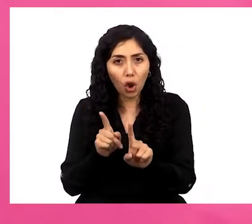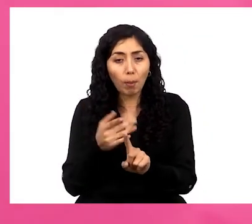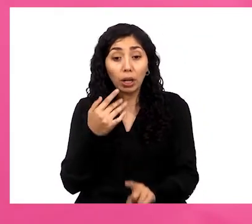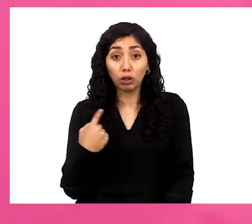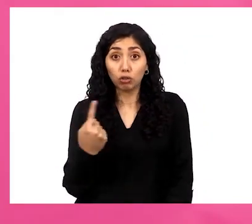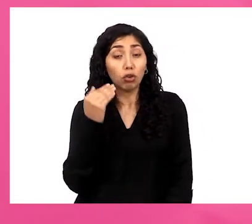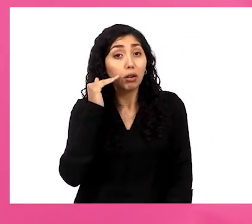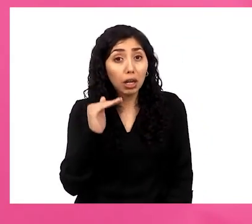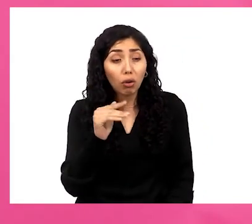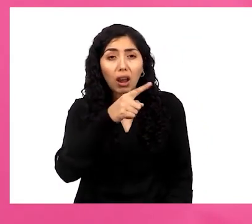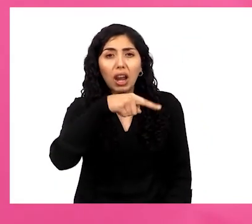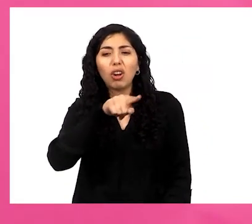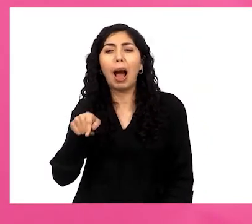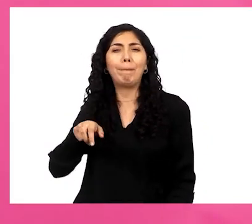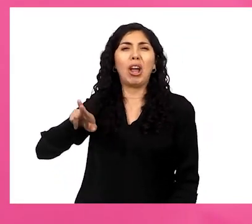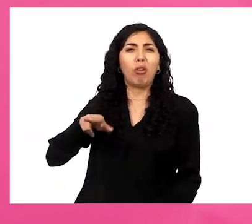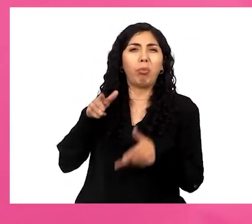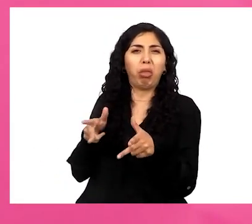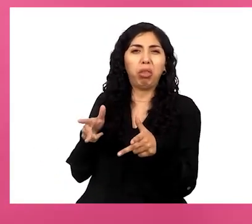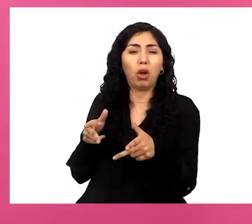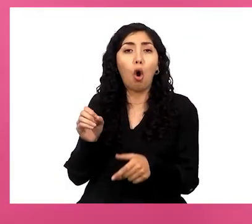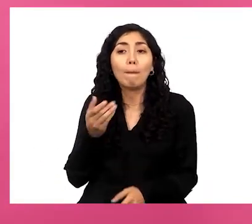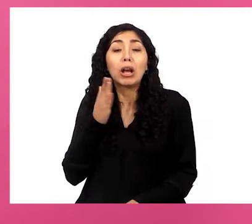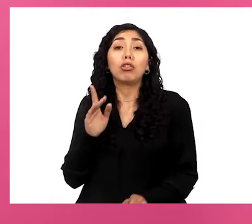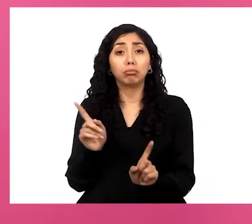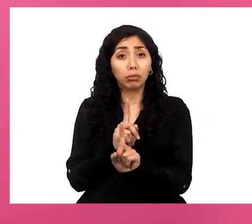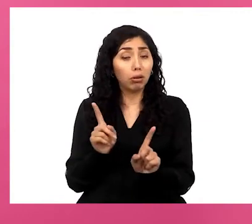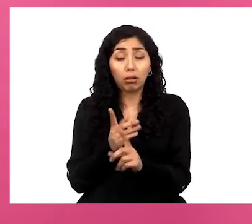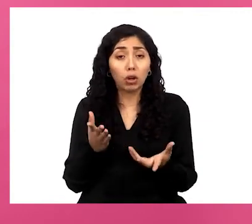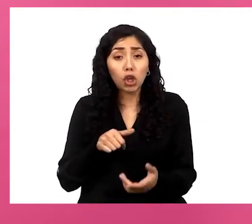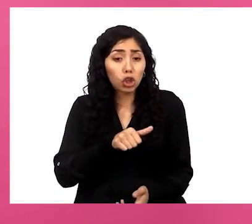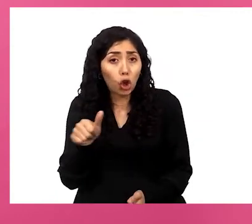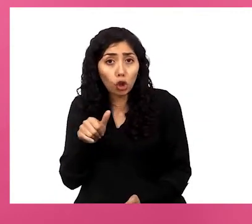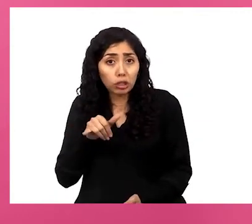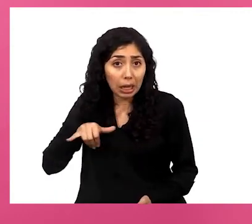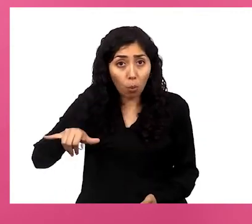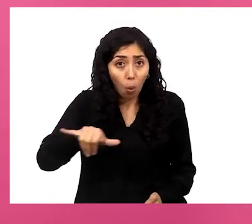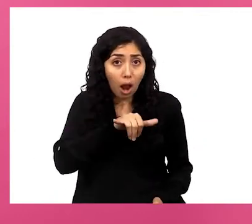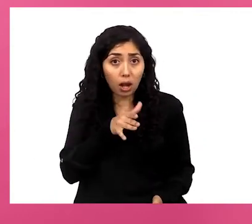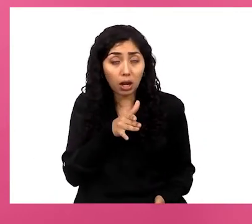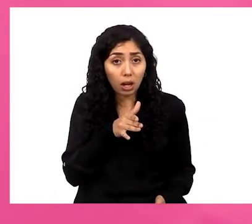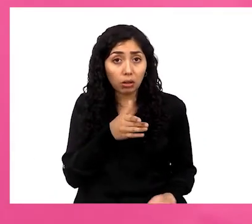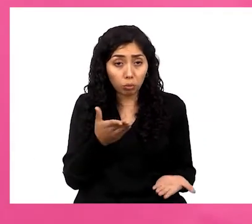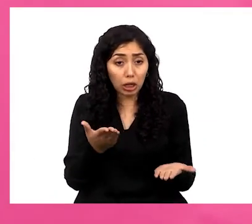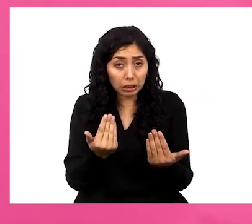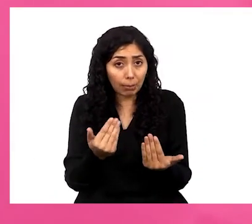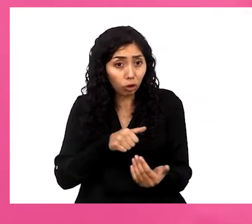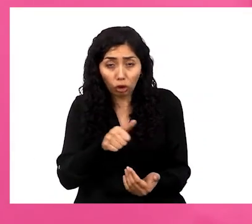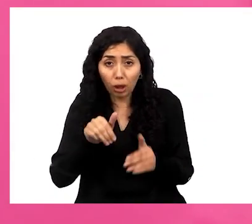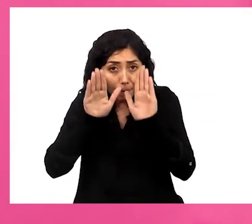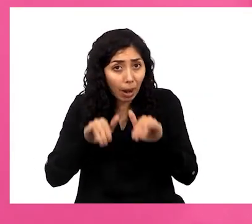ser niño te tienen que tratar peor o mejor. Que todos somos iguales y que